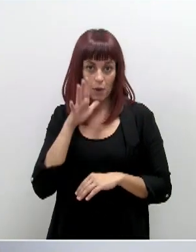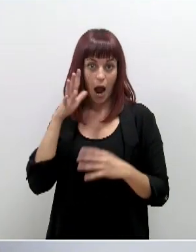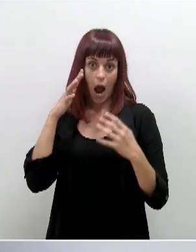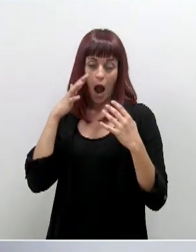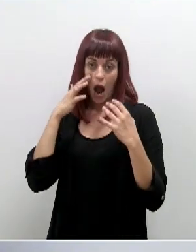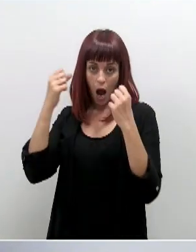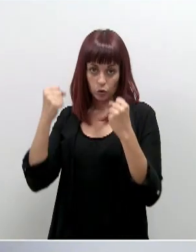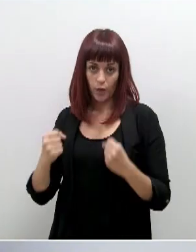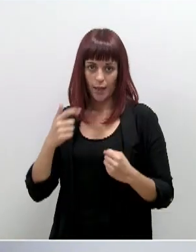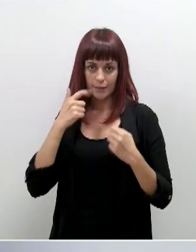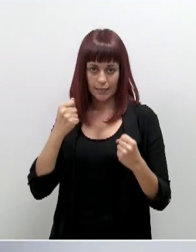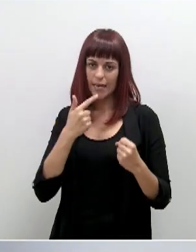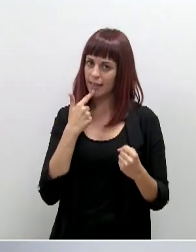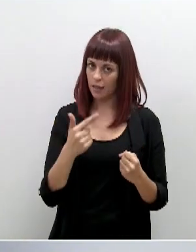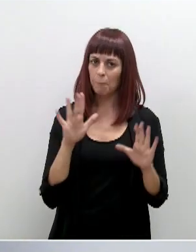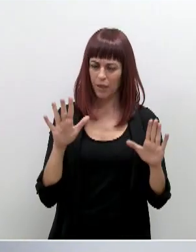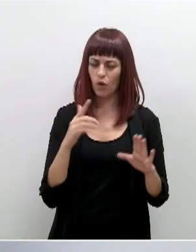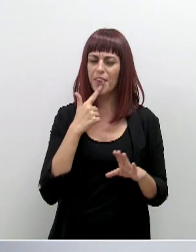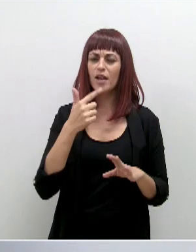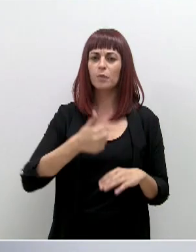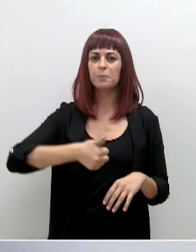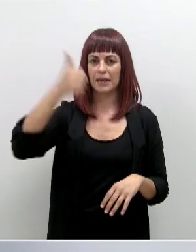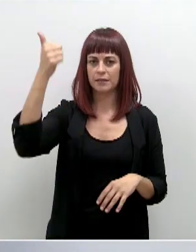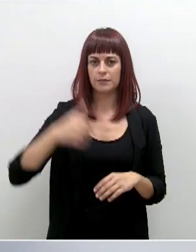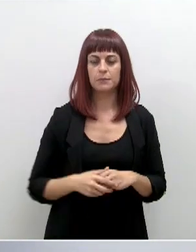Pero le digo más, le digo más.